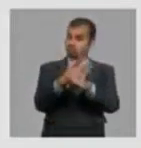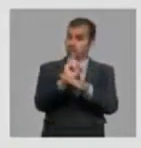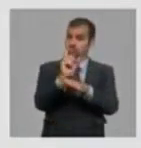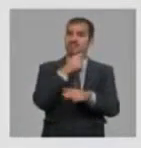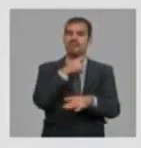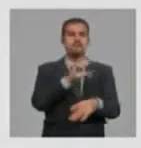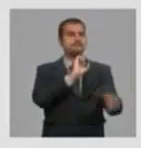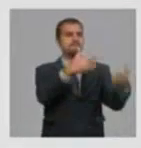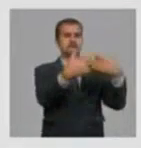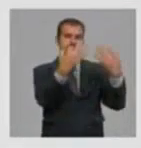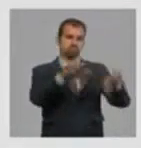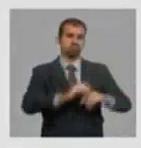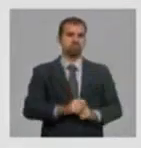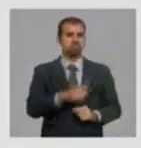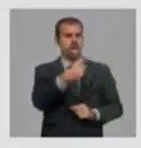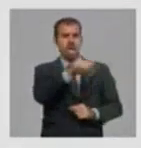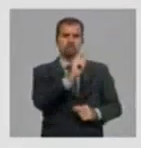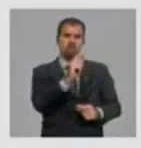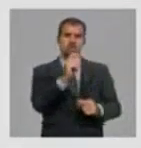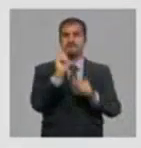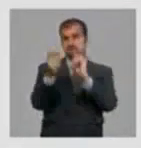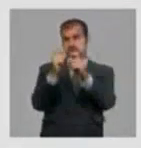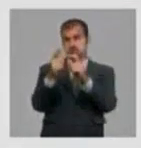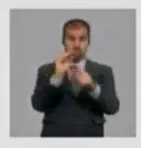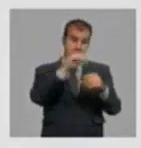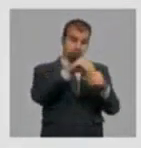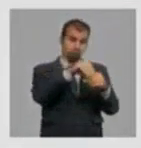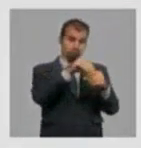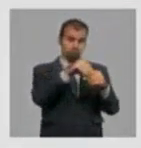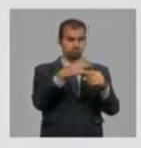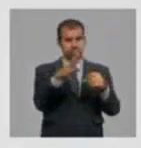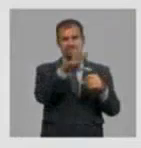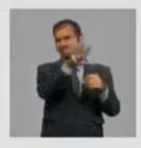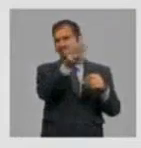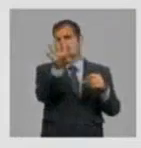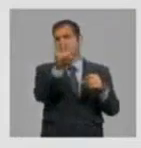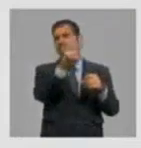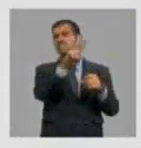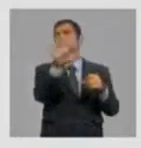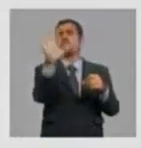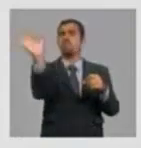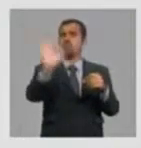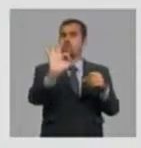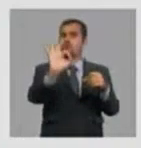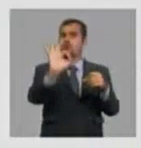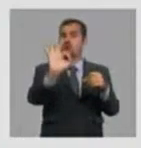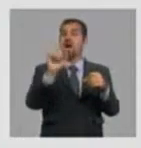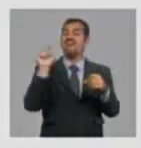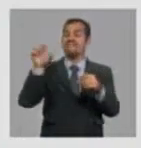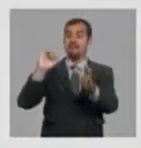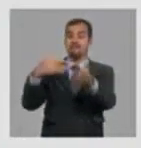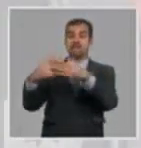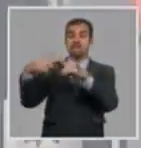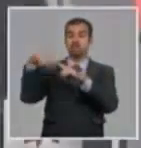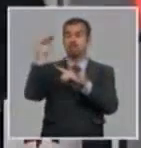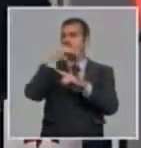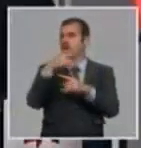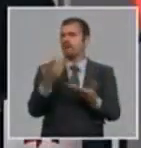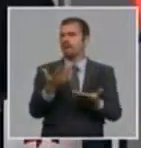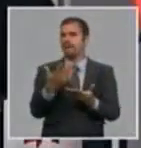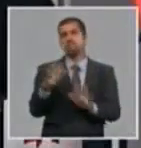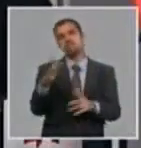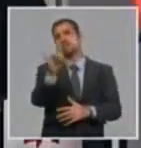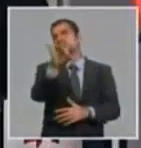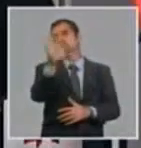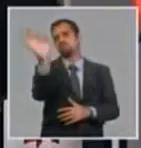empresa normal de las ganancias aporta el 35% de las autoridades, la empresa de alta tecnología aporta solamente el